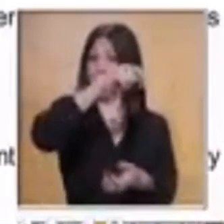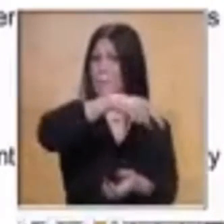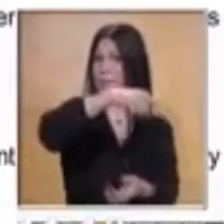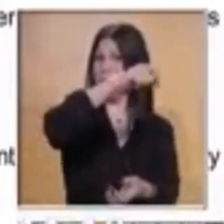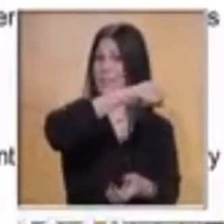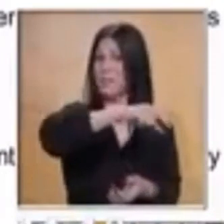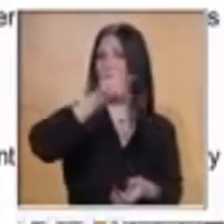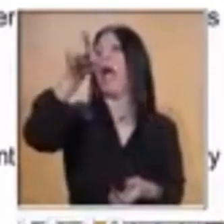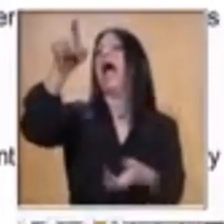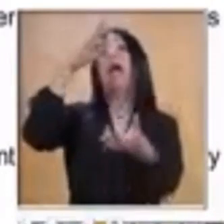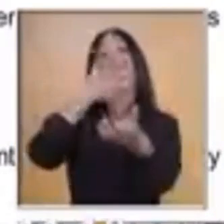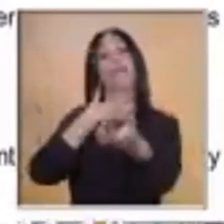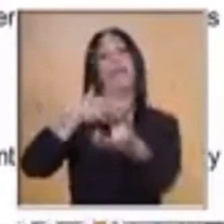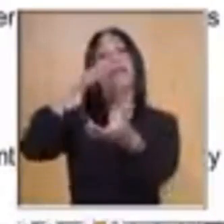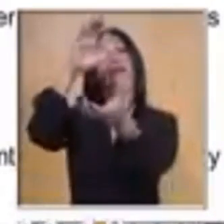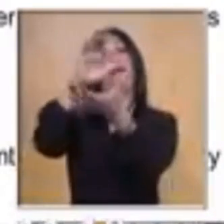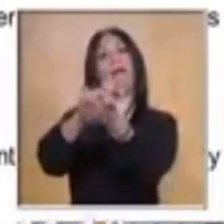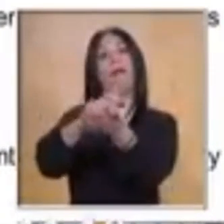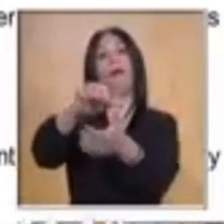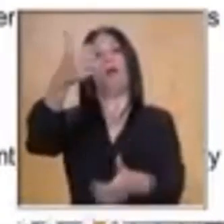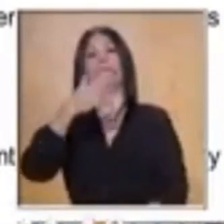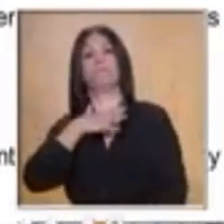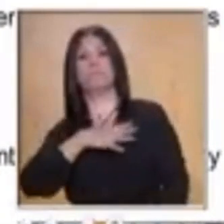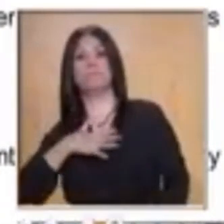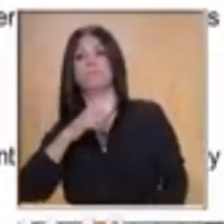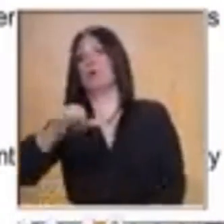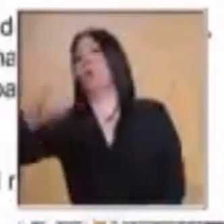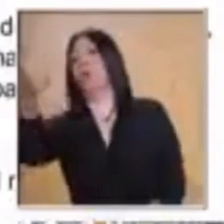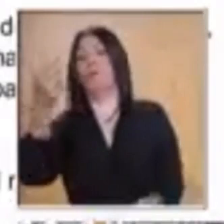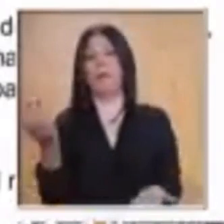clase y que ella venía de España.